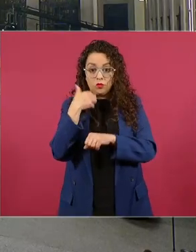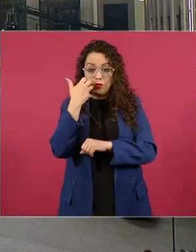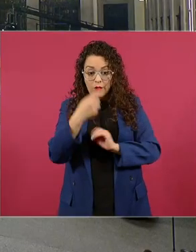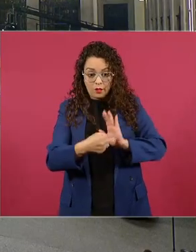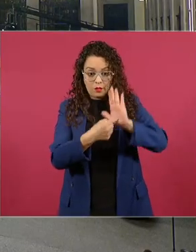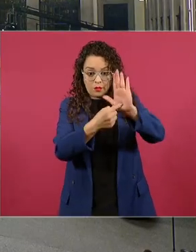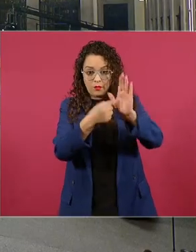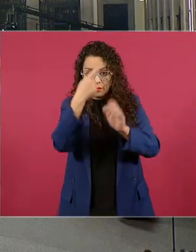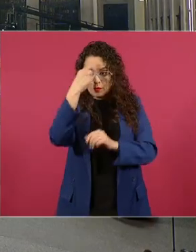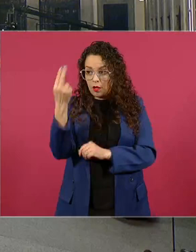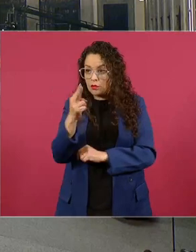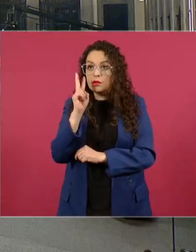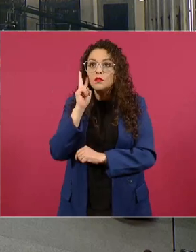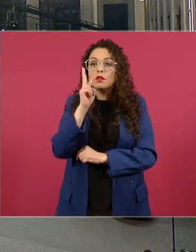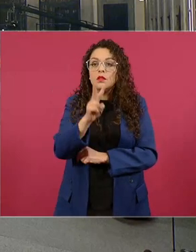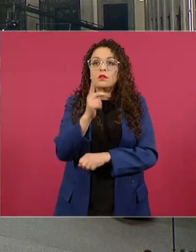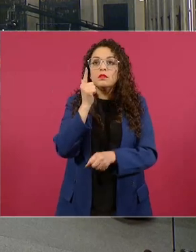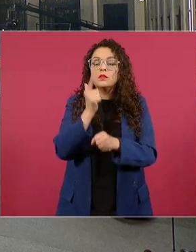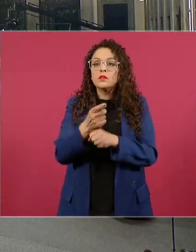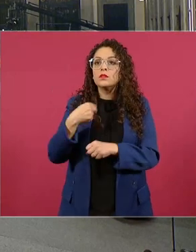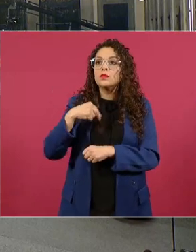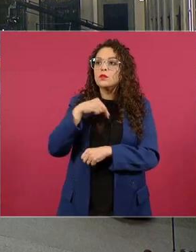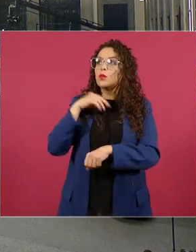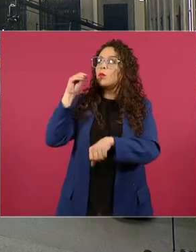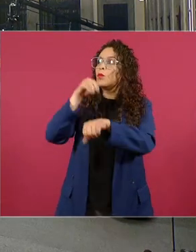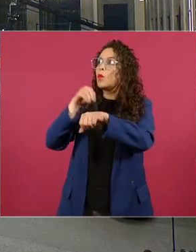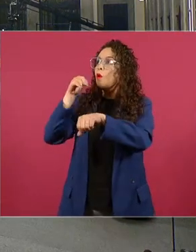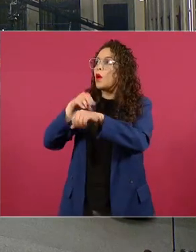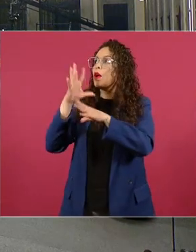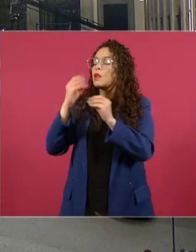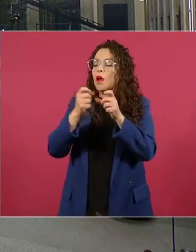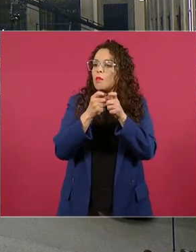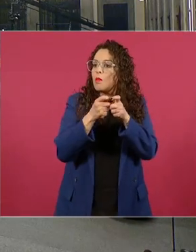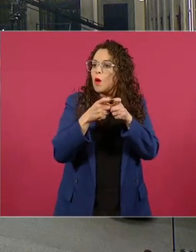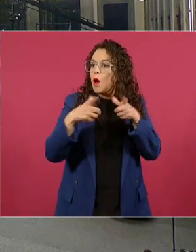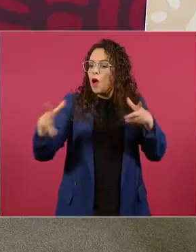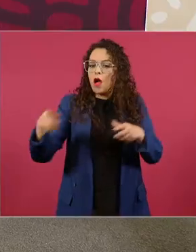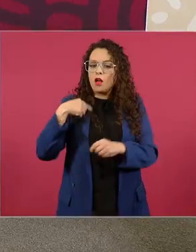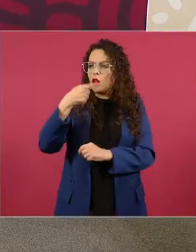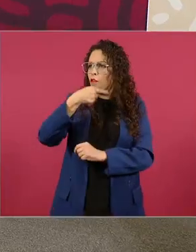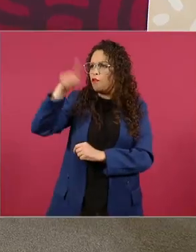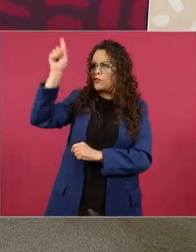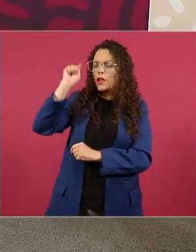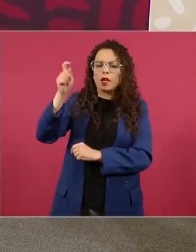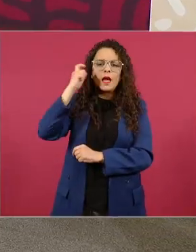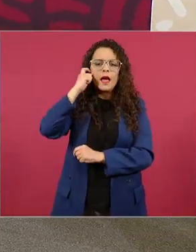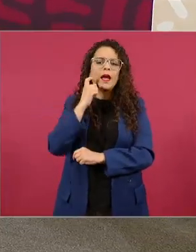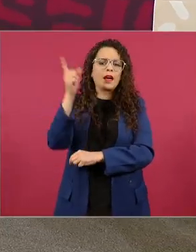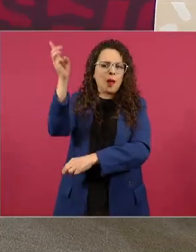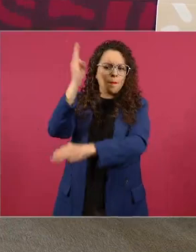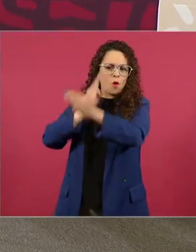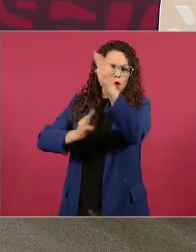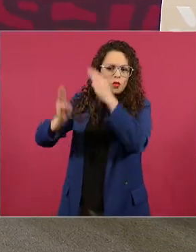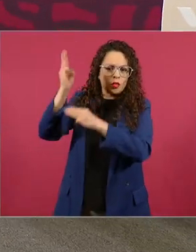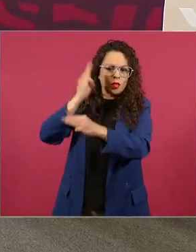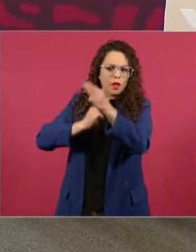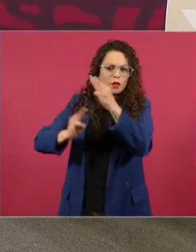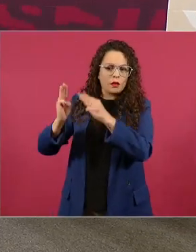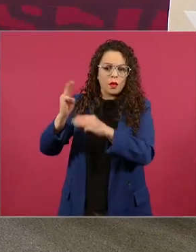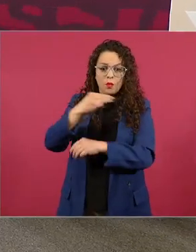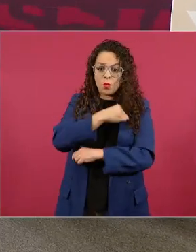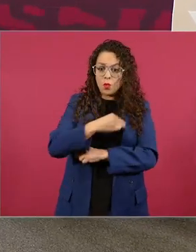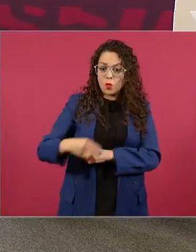ahora que estuve en la montaña de Guerrero varios municipios